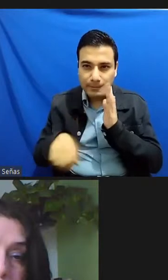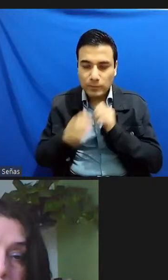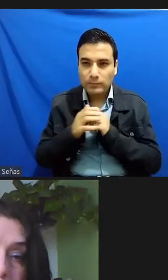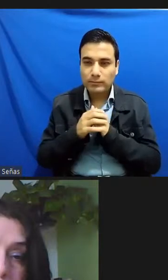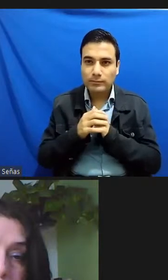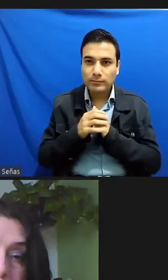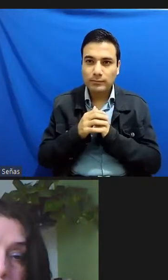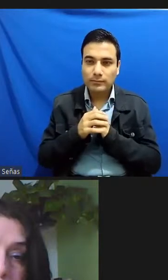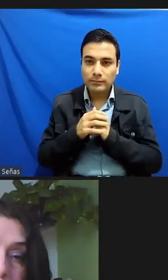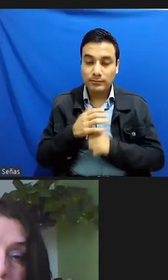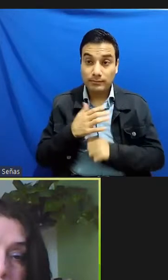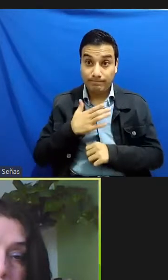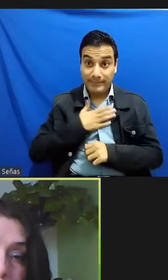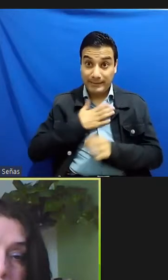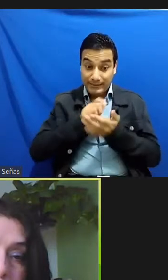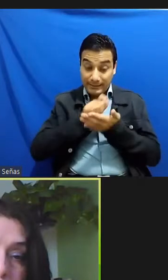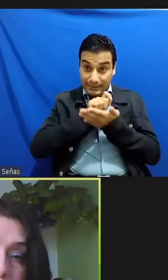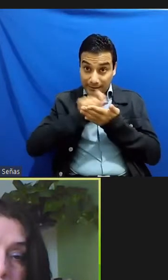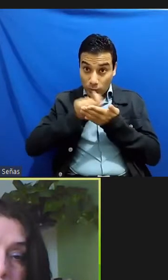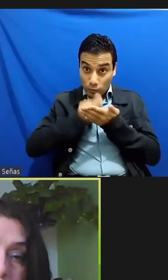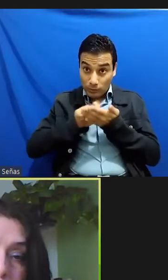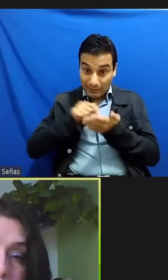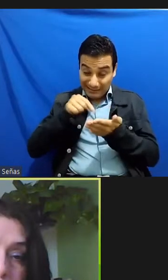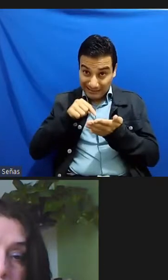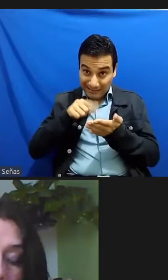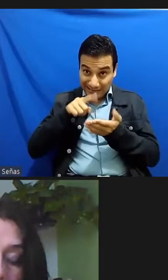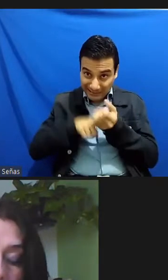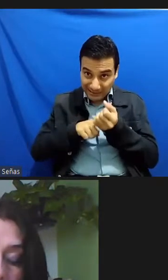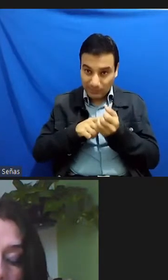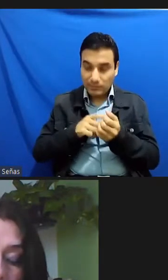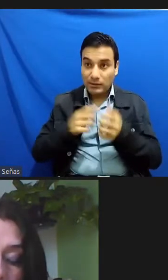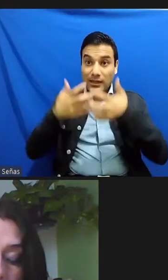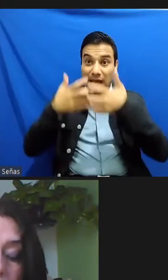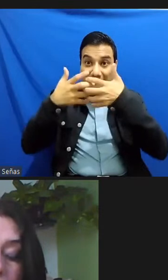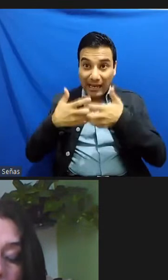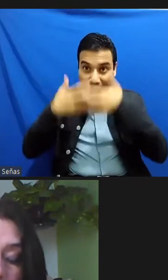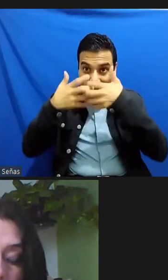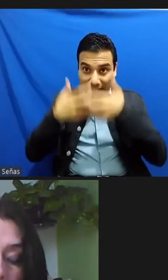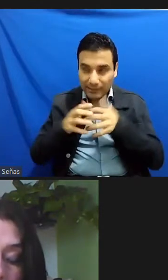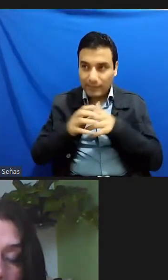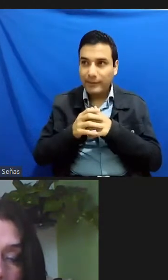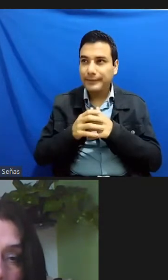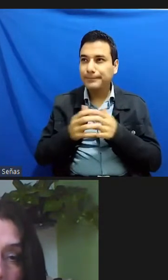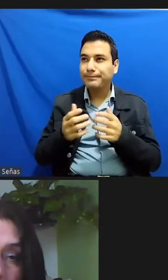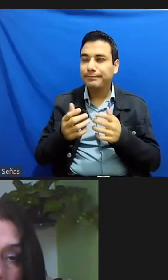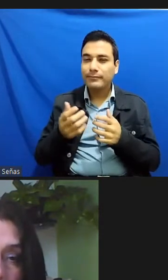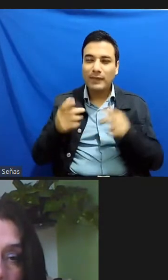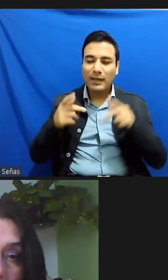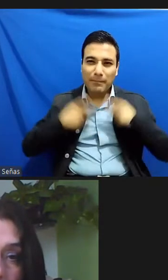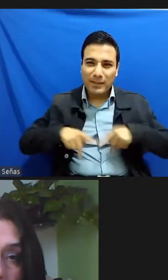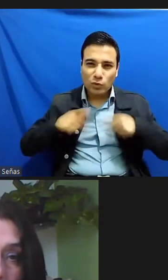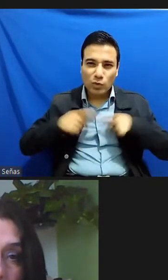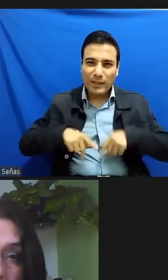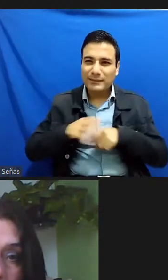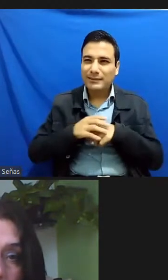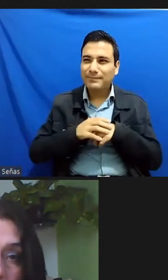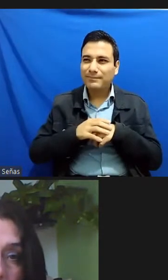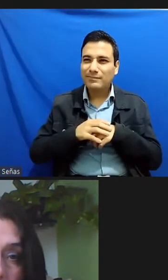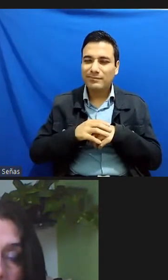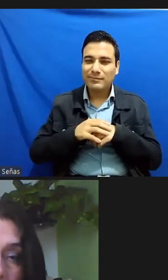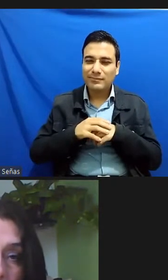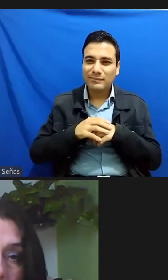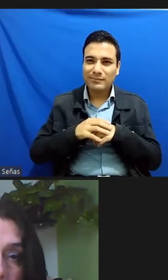sufrido mi escritura estafas físicas reales de editores de agentes literarios de no sé de estafa así